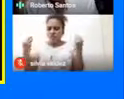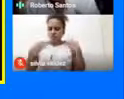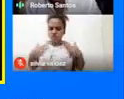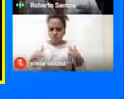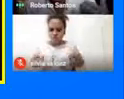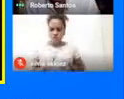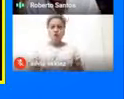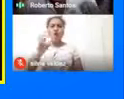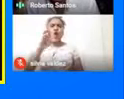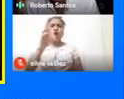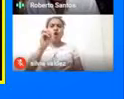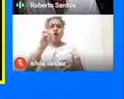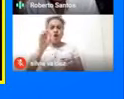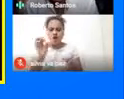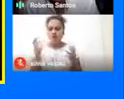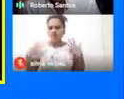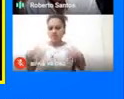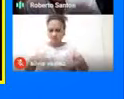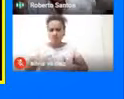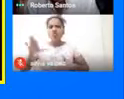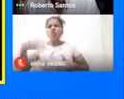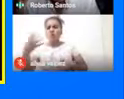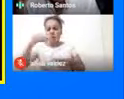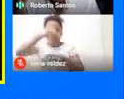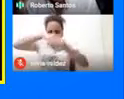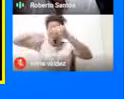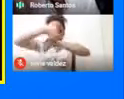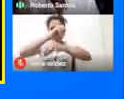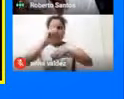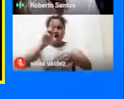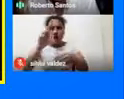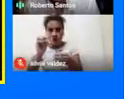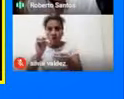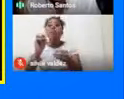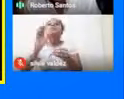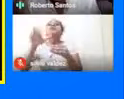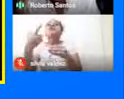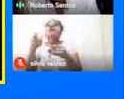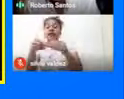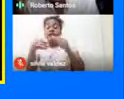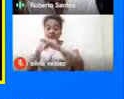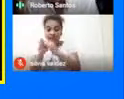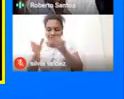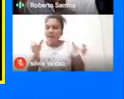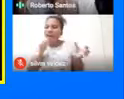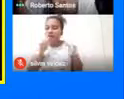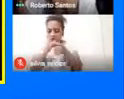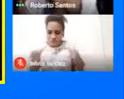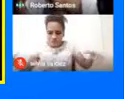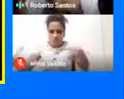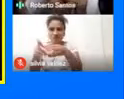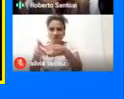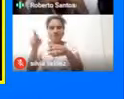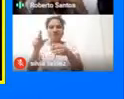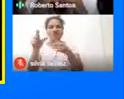primero Una resina Y luego polvo de oro Y mientras él Entraba en la laguna Sus sacerdotes